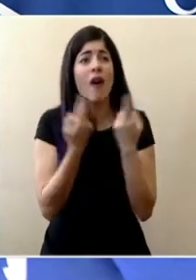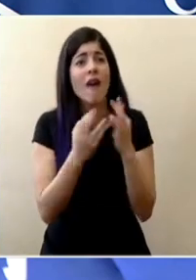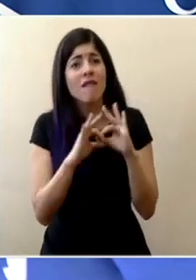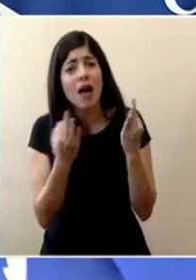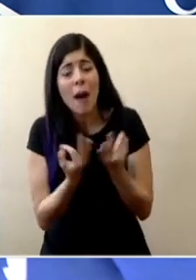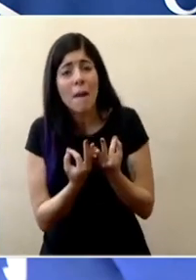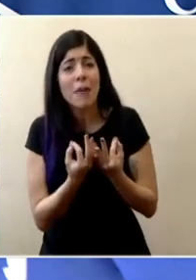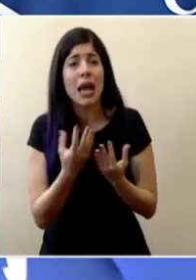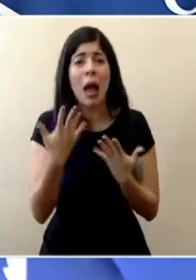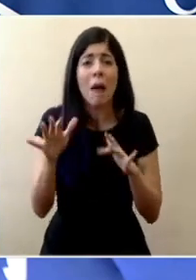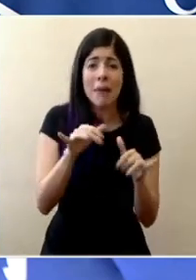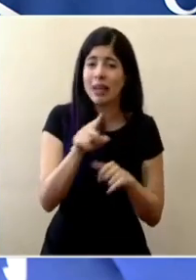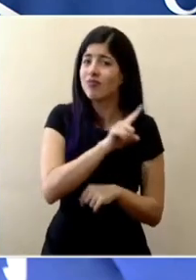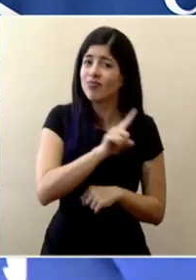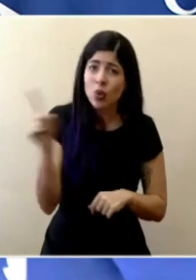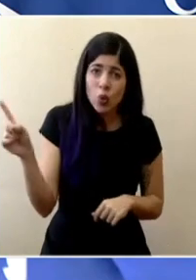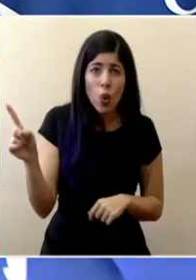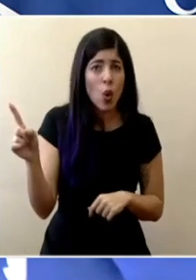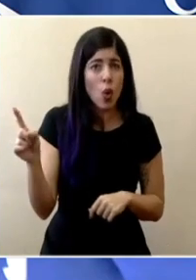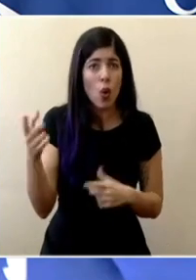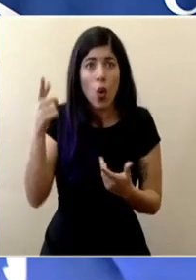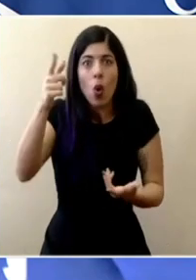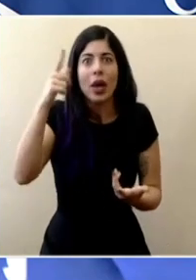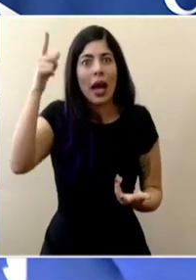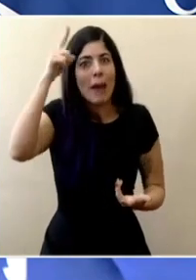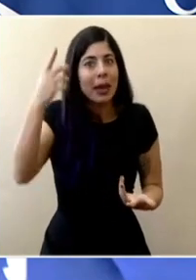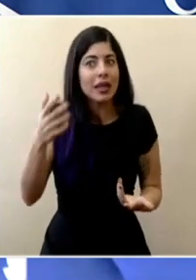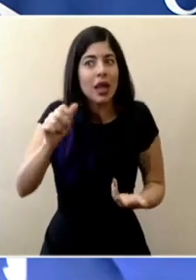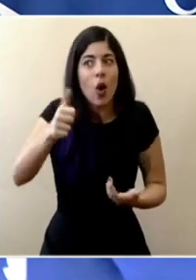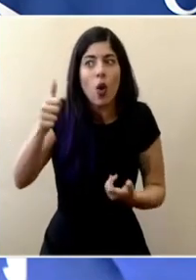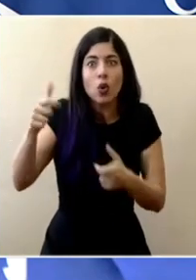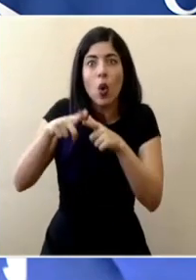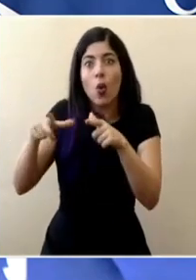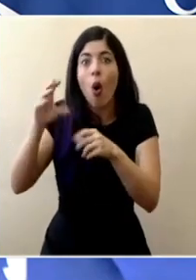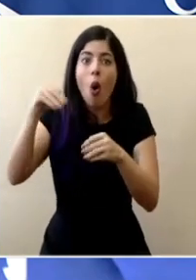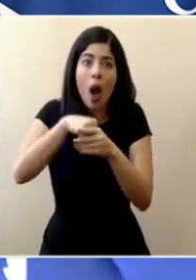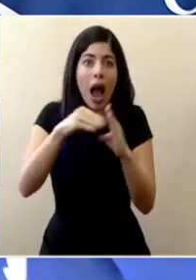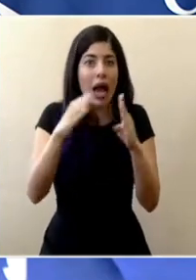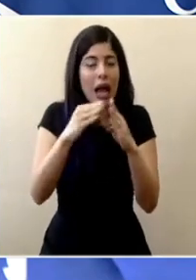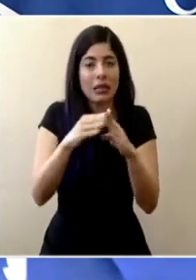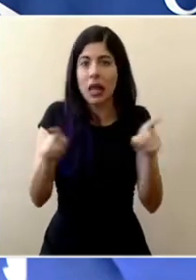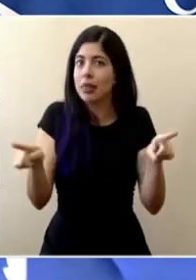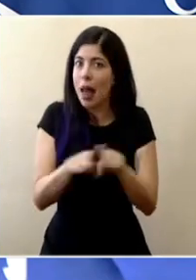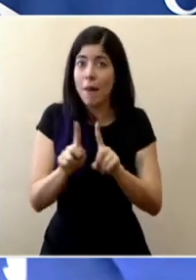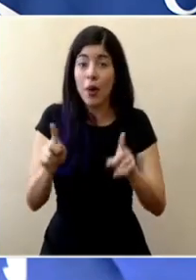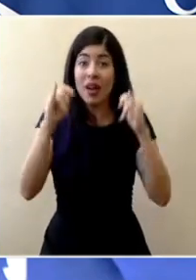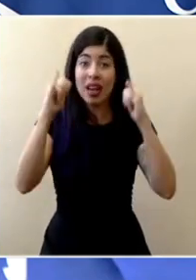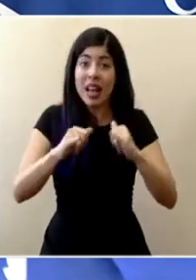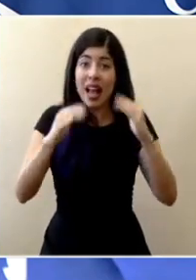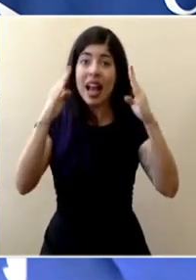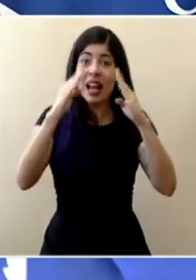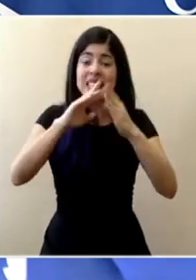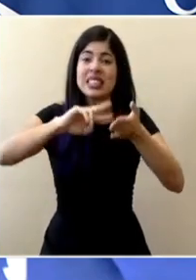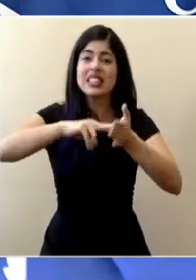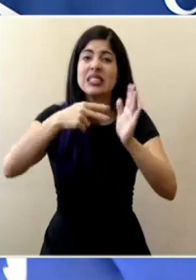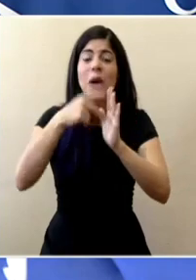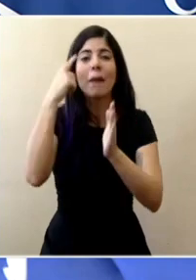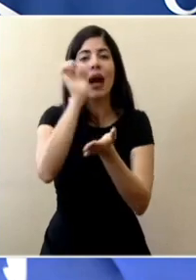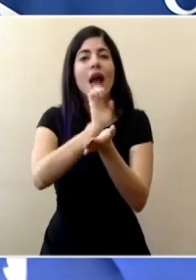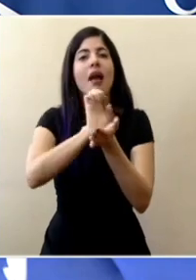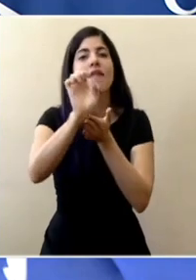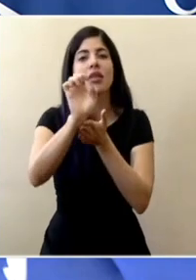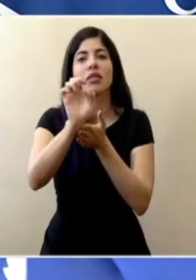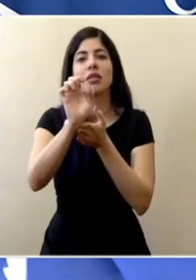familiares y similares tanto obviamente en otros lugares como dentro de las casas el hecho de quedarse en la casa recordemos que es evitar